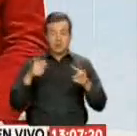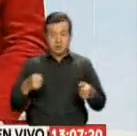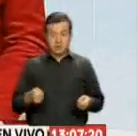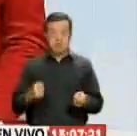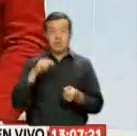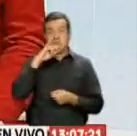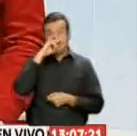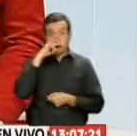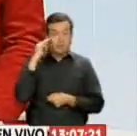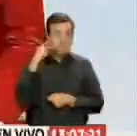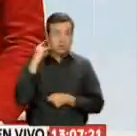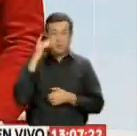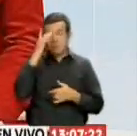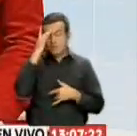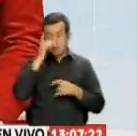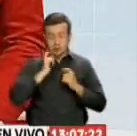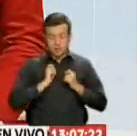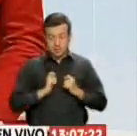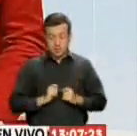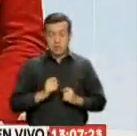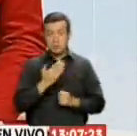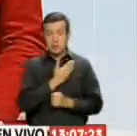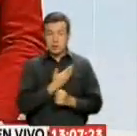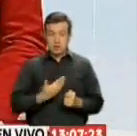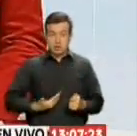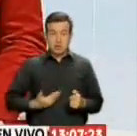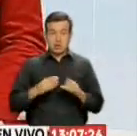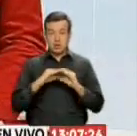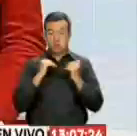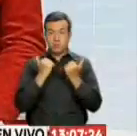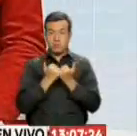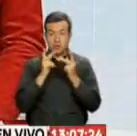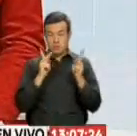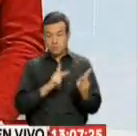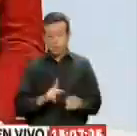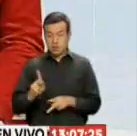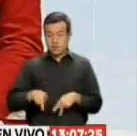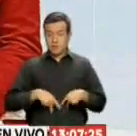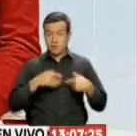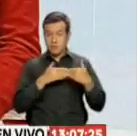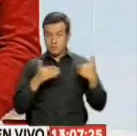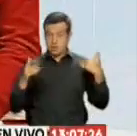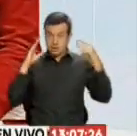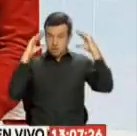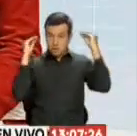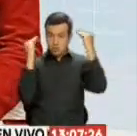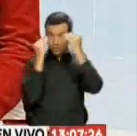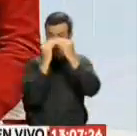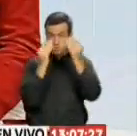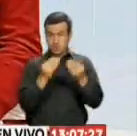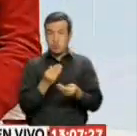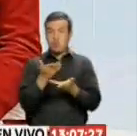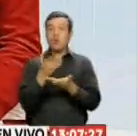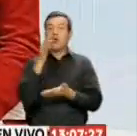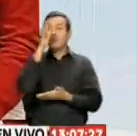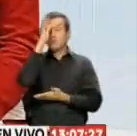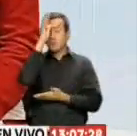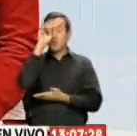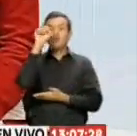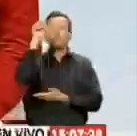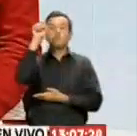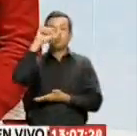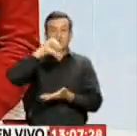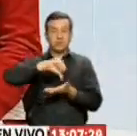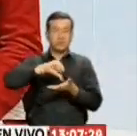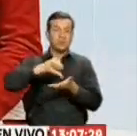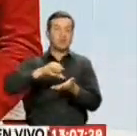niños que luchan contra el cáncer entregó la presidenta del Comité Interinstitucional del Plan Toda Una Vida, Rocío González de Moreno, en el Hospital de Solca, en la